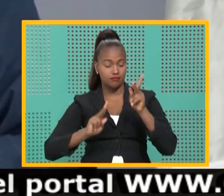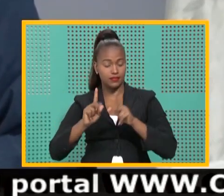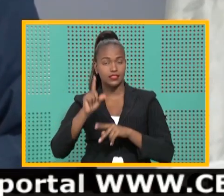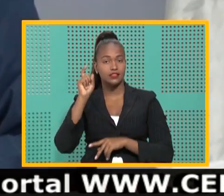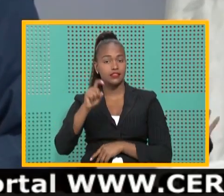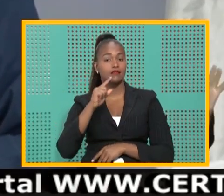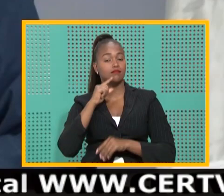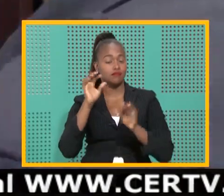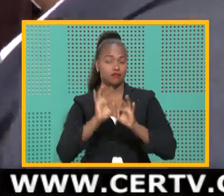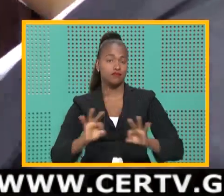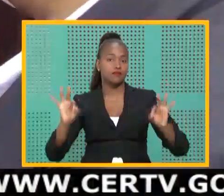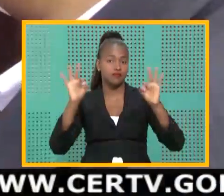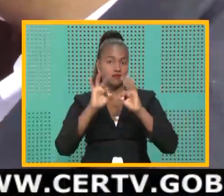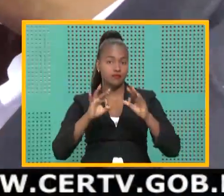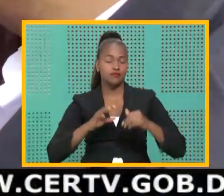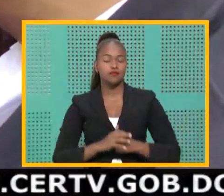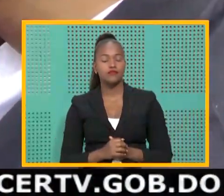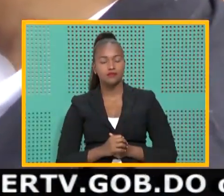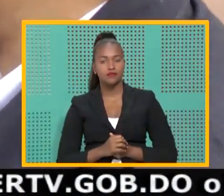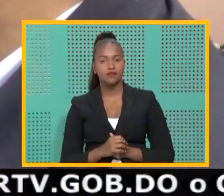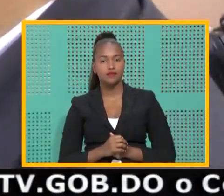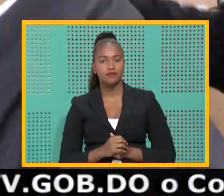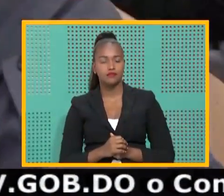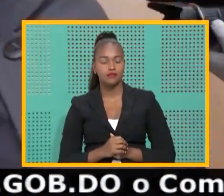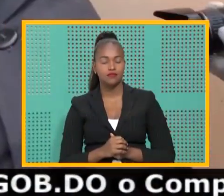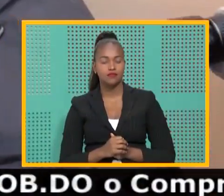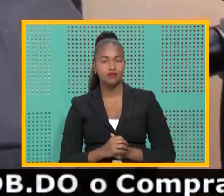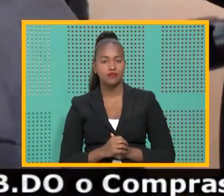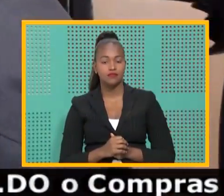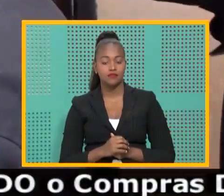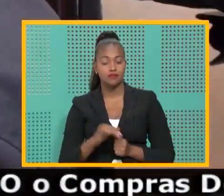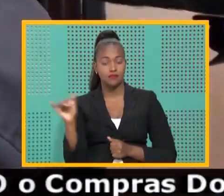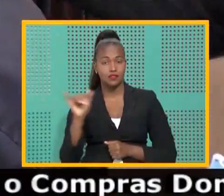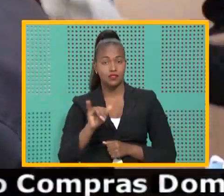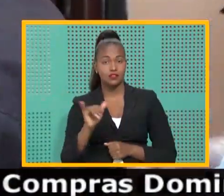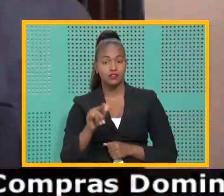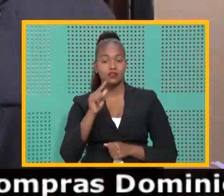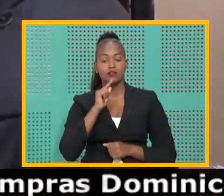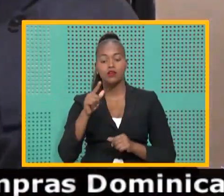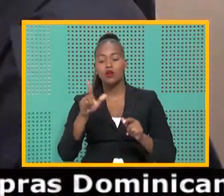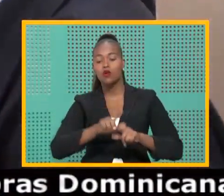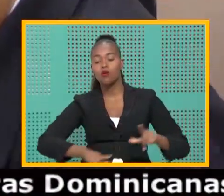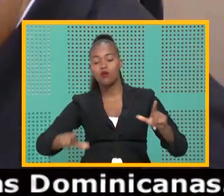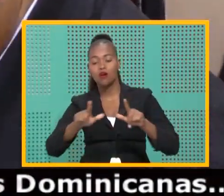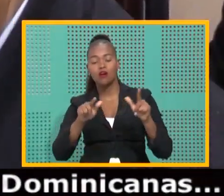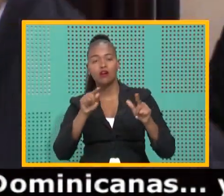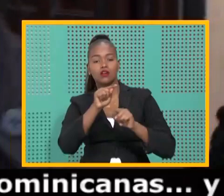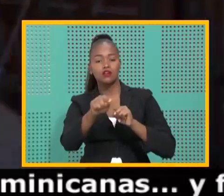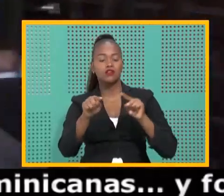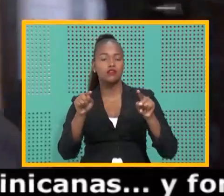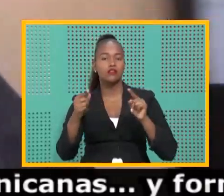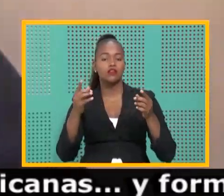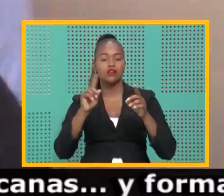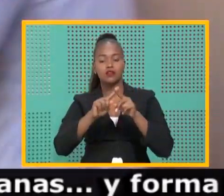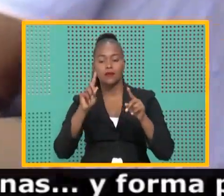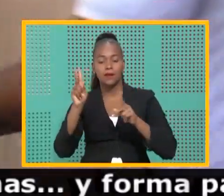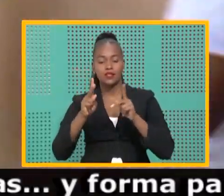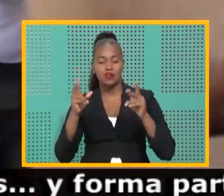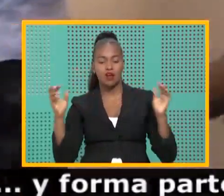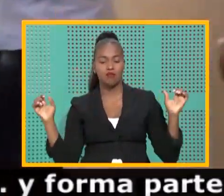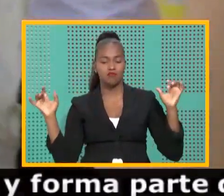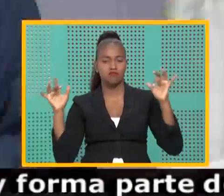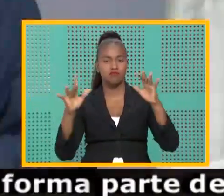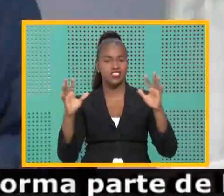fundamentales, sobre todo en lugares de aglomeración de